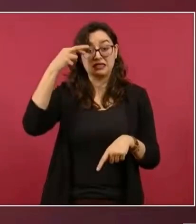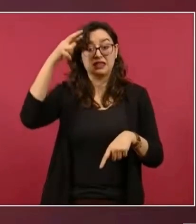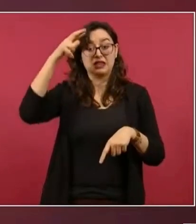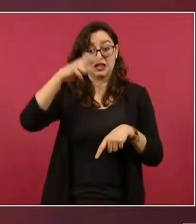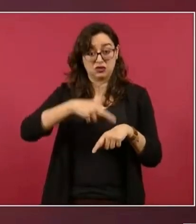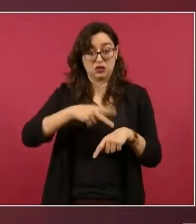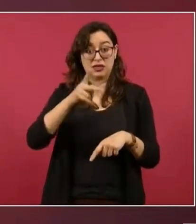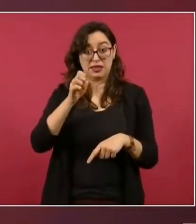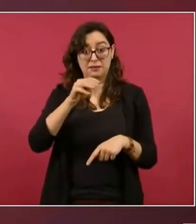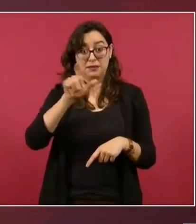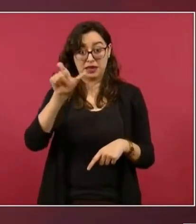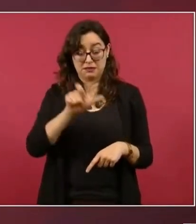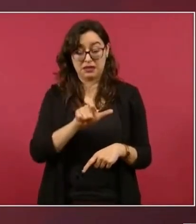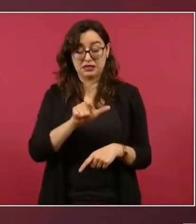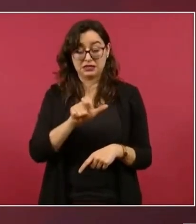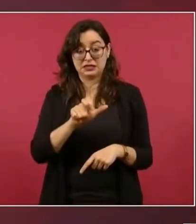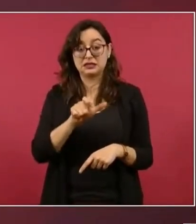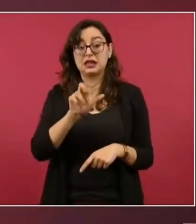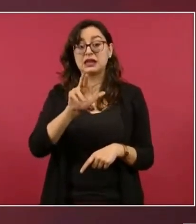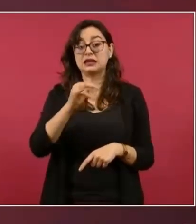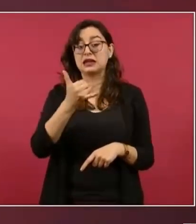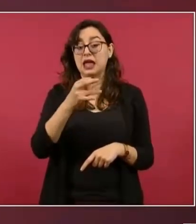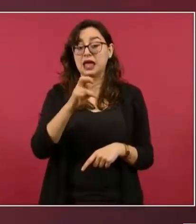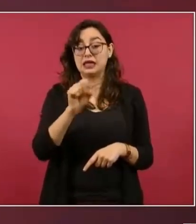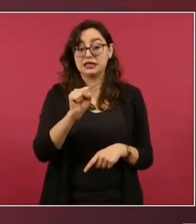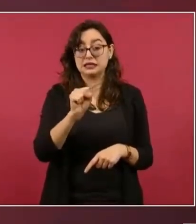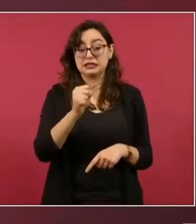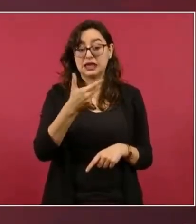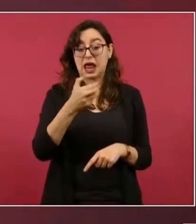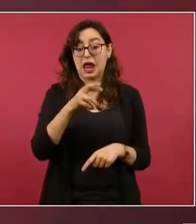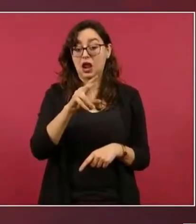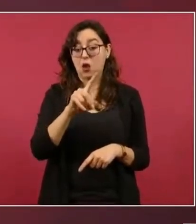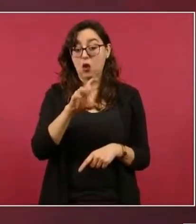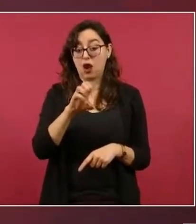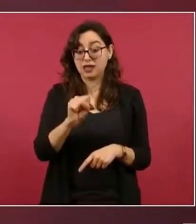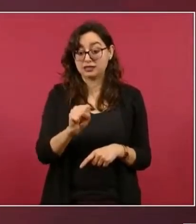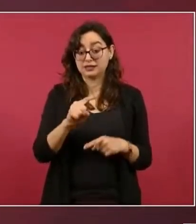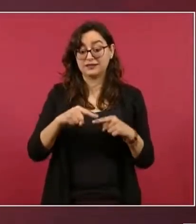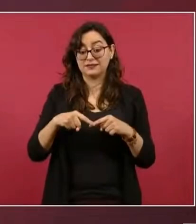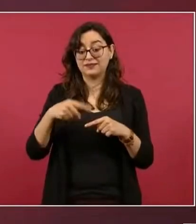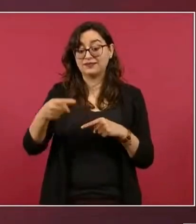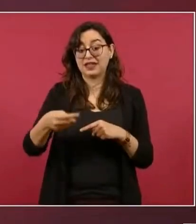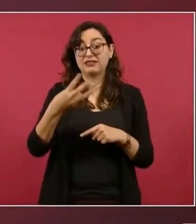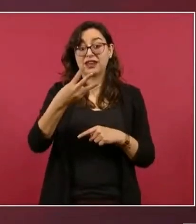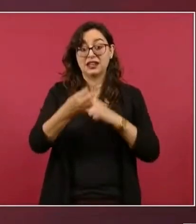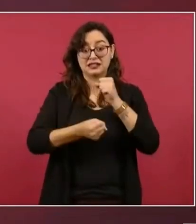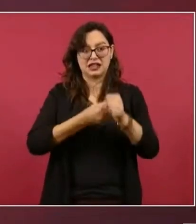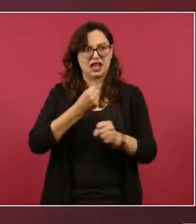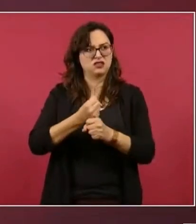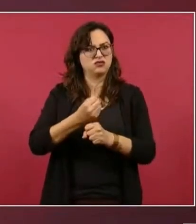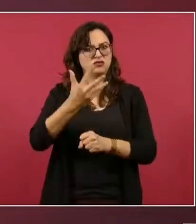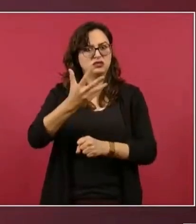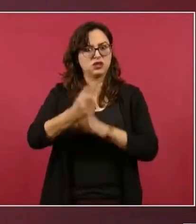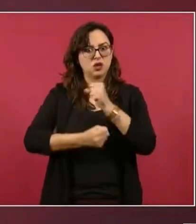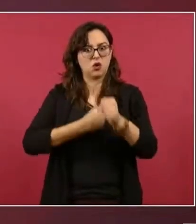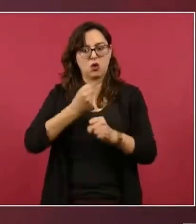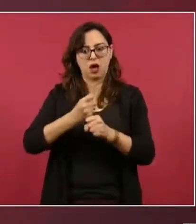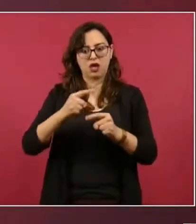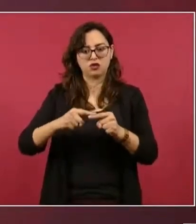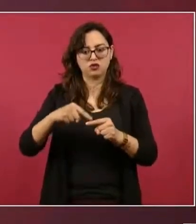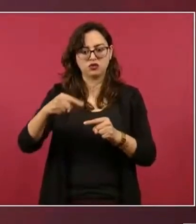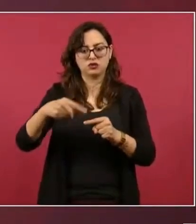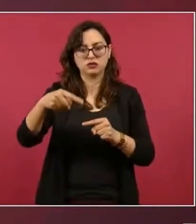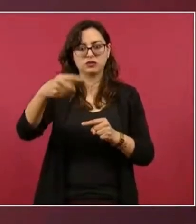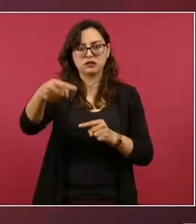cancelan y a los tres años cinco años se